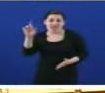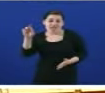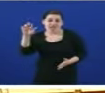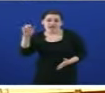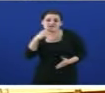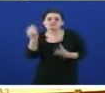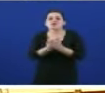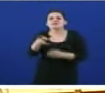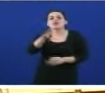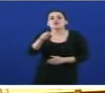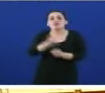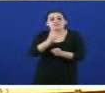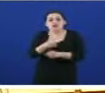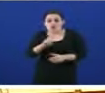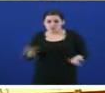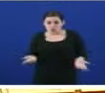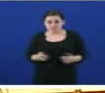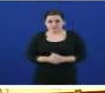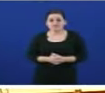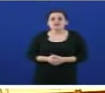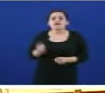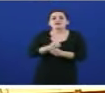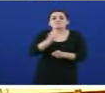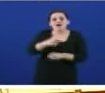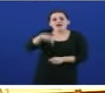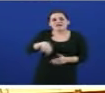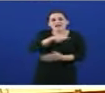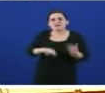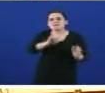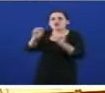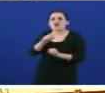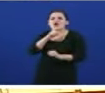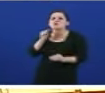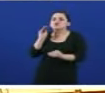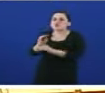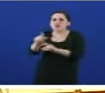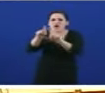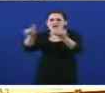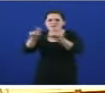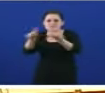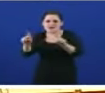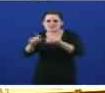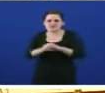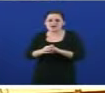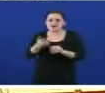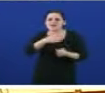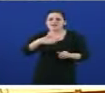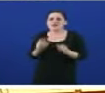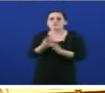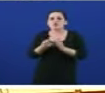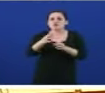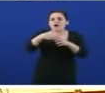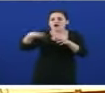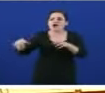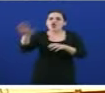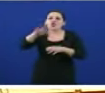E o emprego a producción en Galiza non se protexe tampouco subvencionando as empresas que deslocalizan e elevan a súa producción